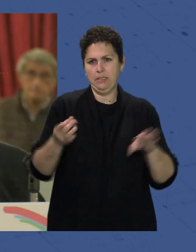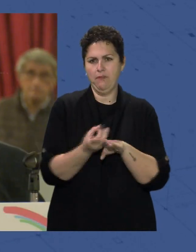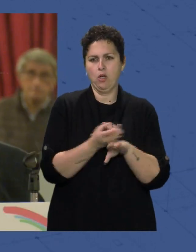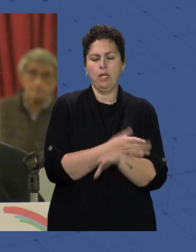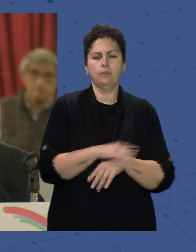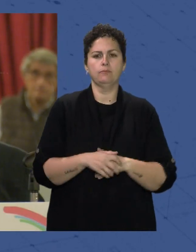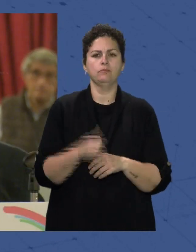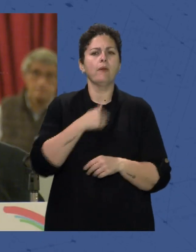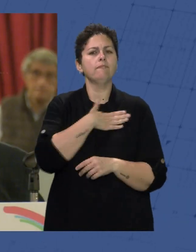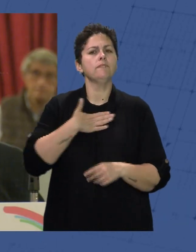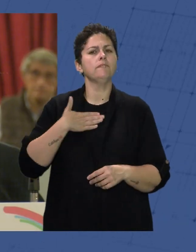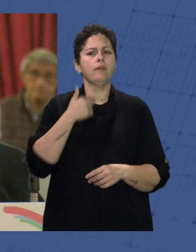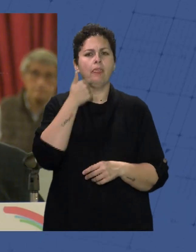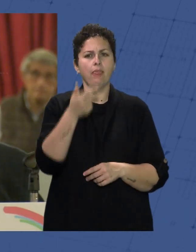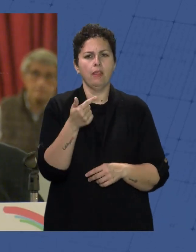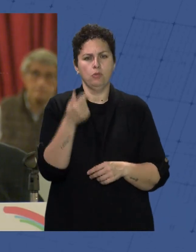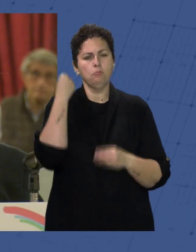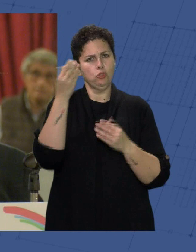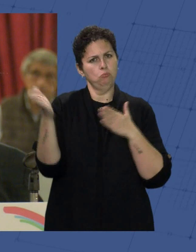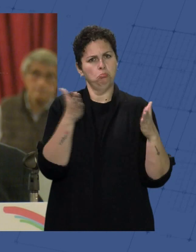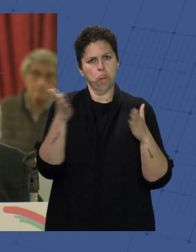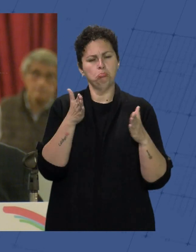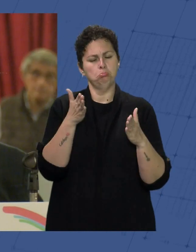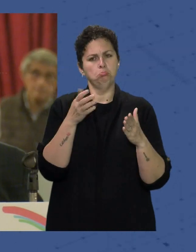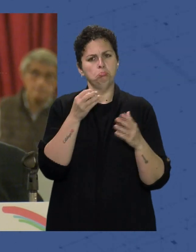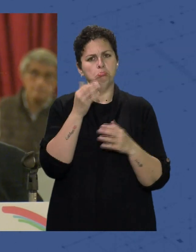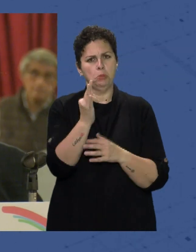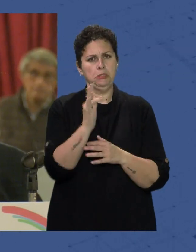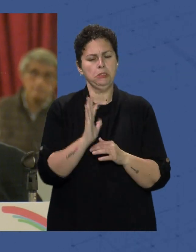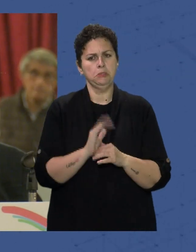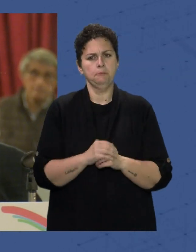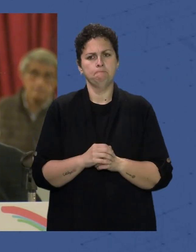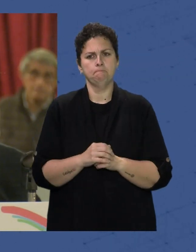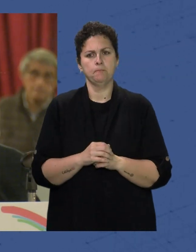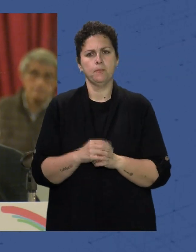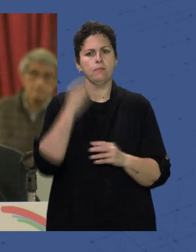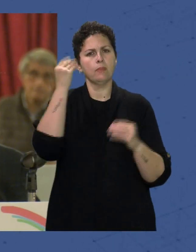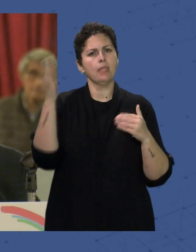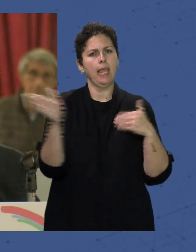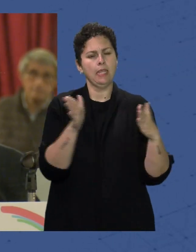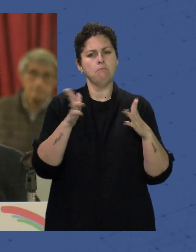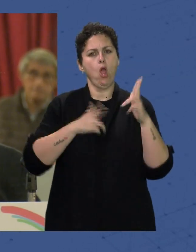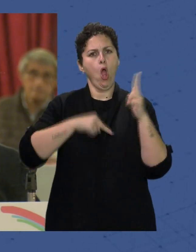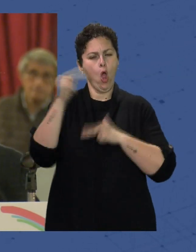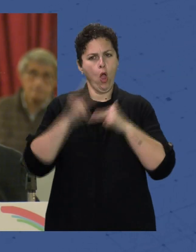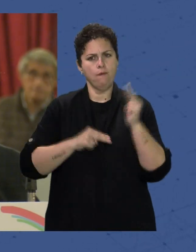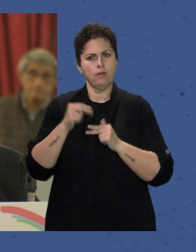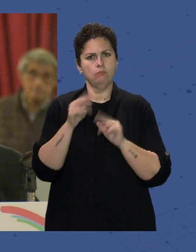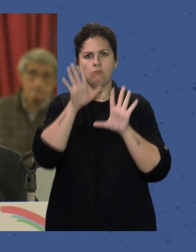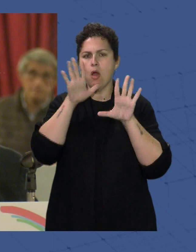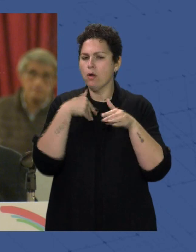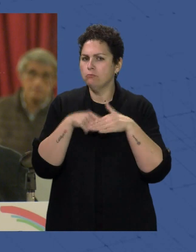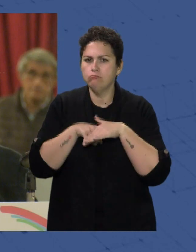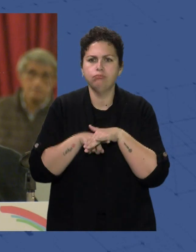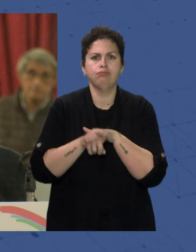decir Que estamos En un buen momento Es una etapa Con obras Que están En pleno desarrollo